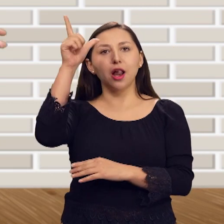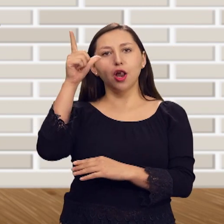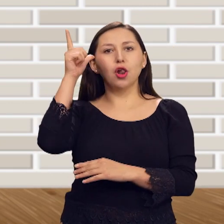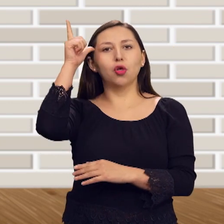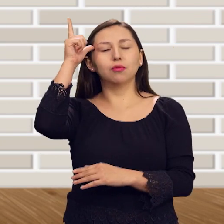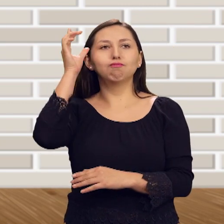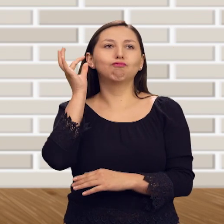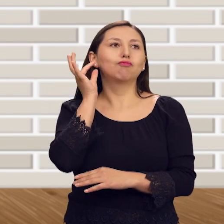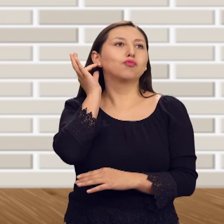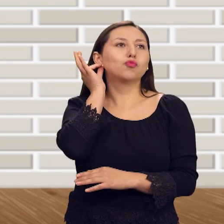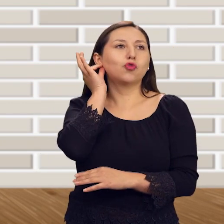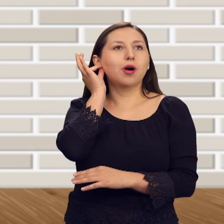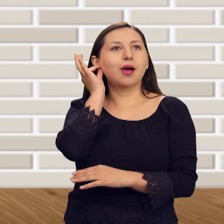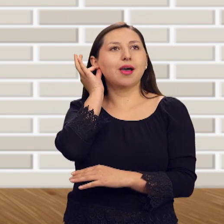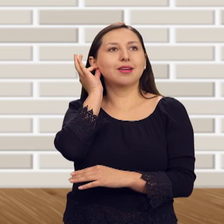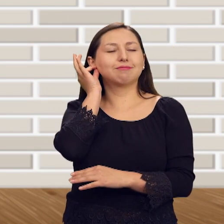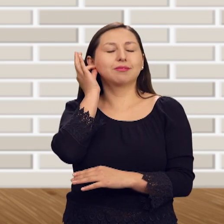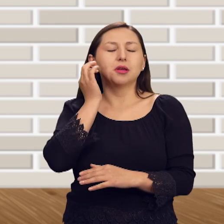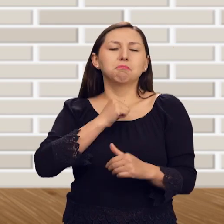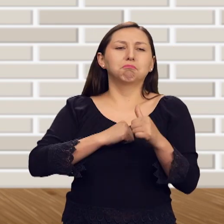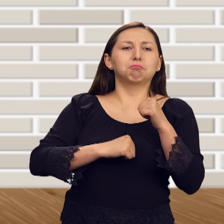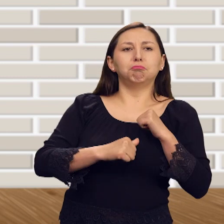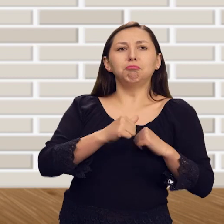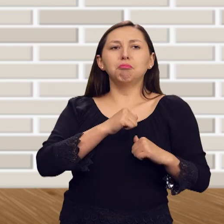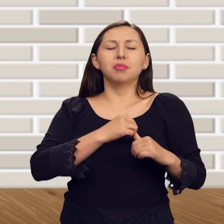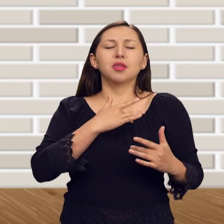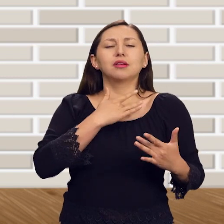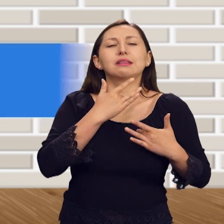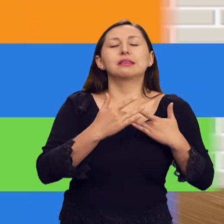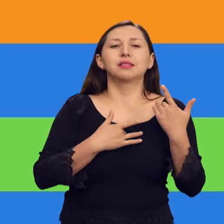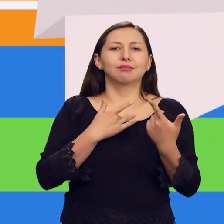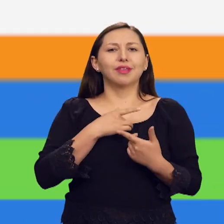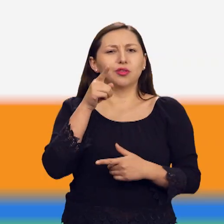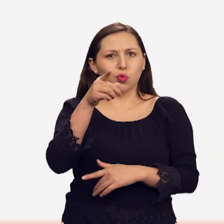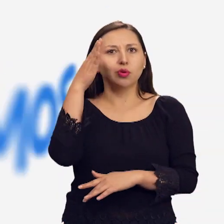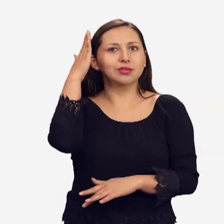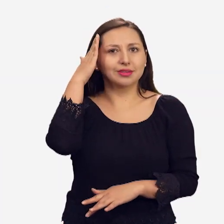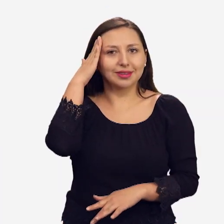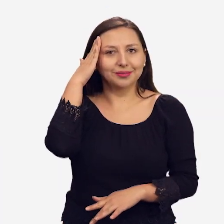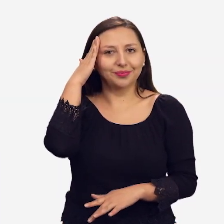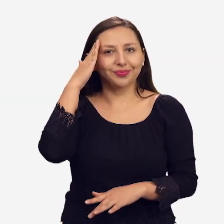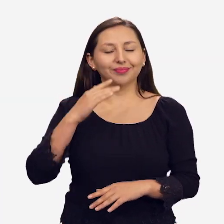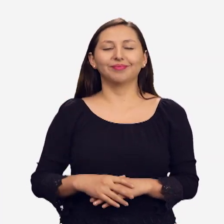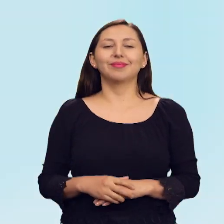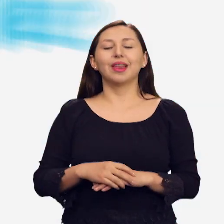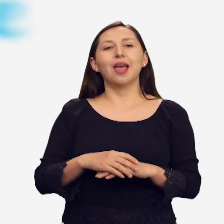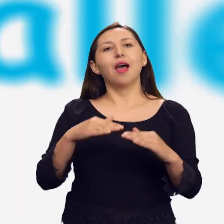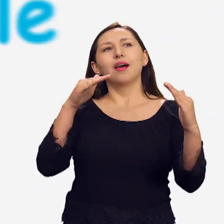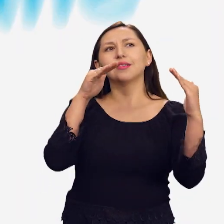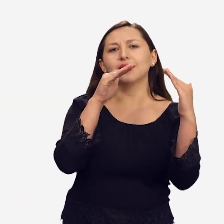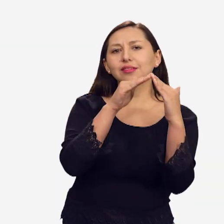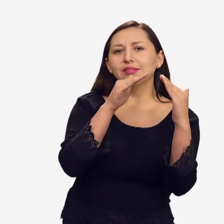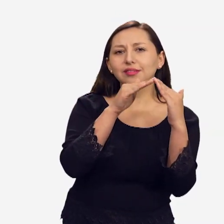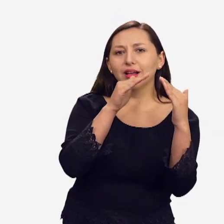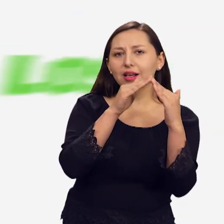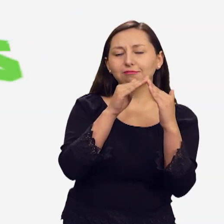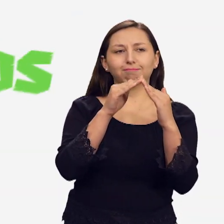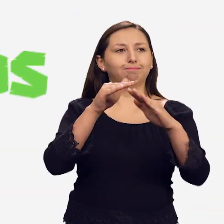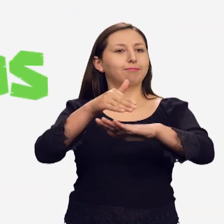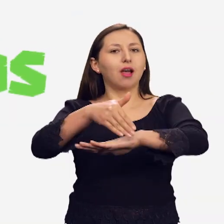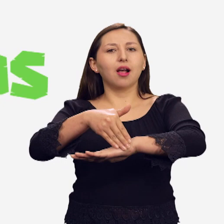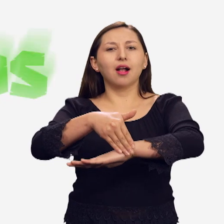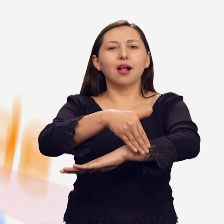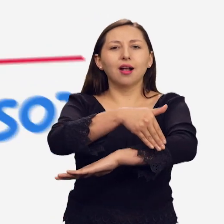tantas, ¿verdad? ¿Y ustedes cuáles han escuchado? Los vivimos en casa, en la calle,